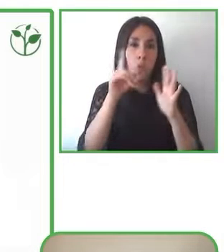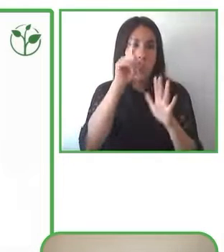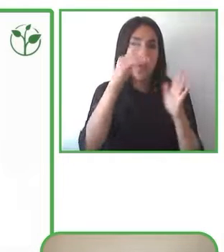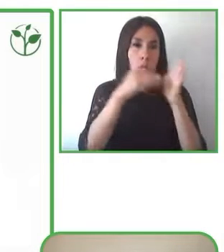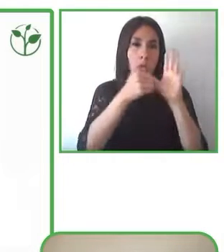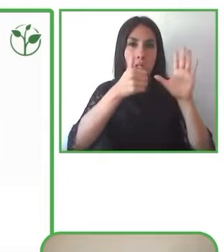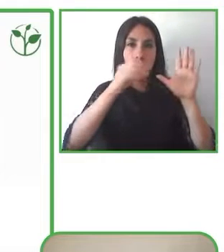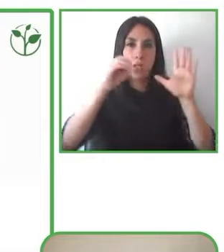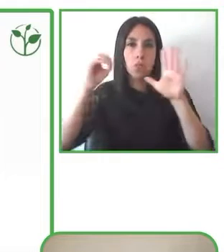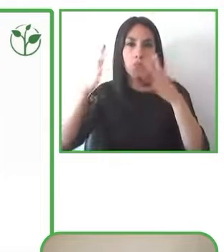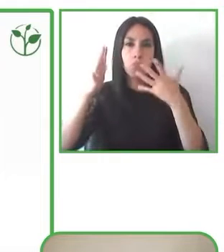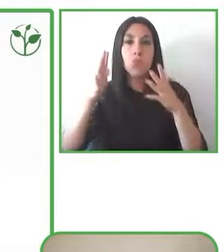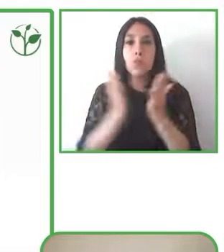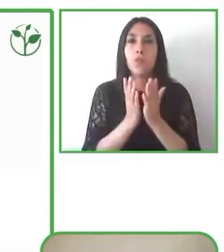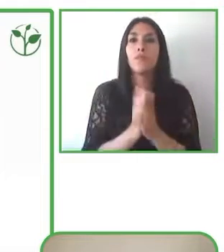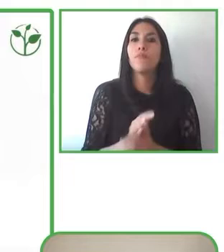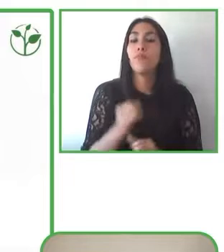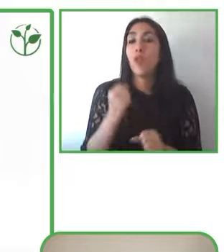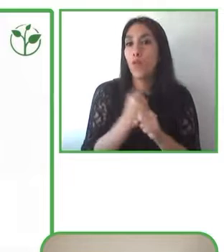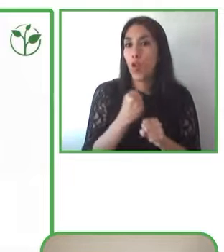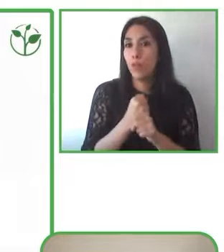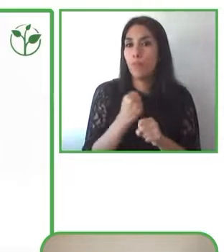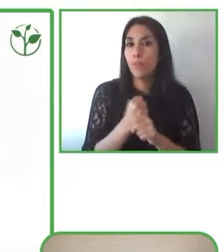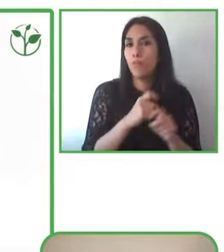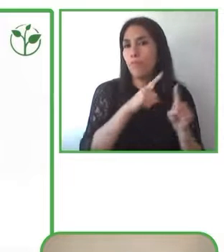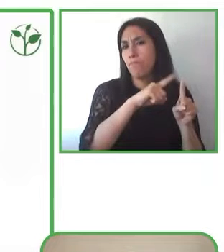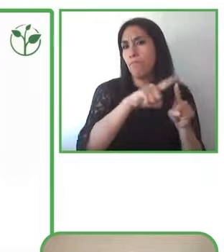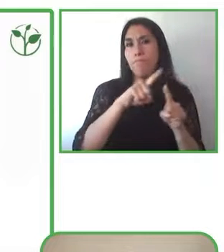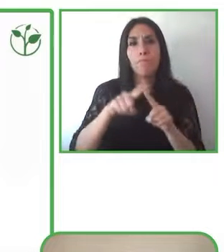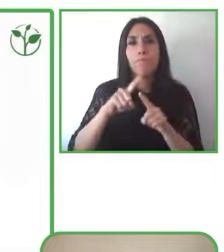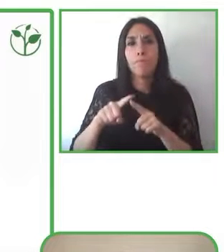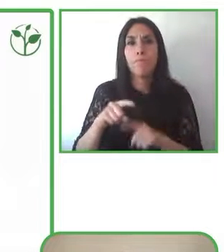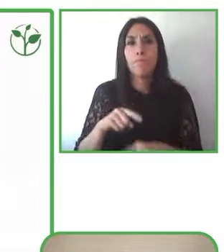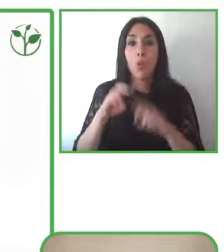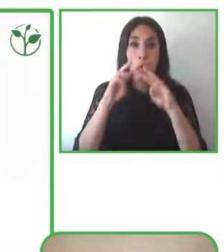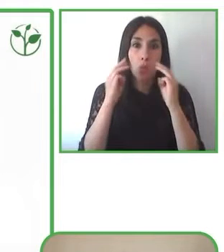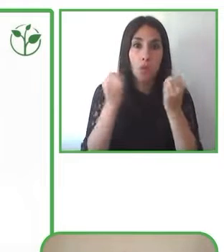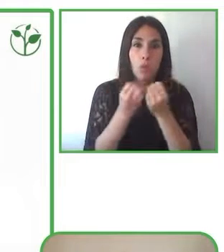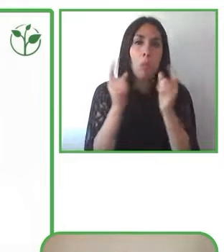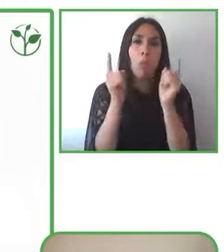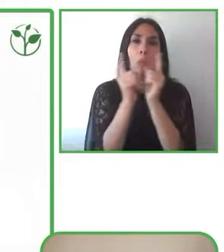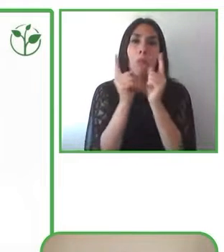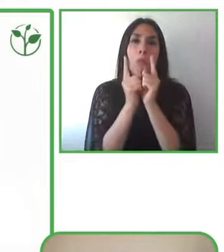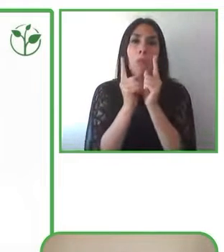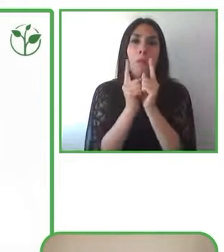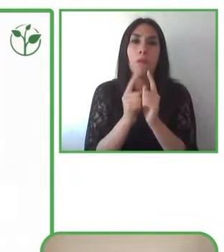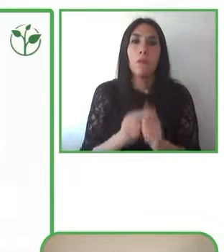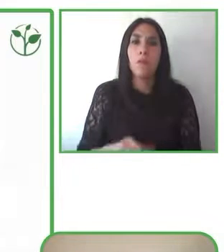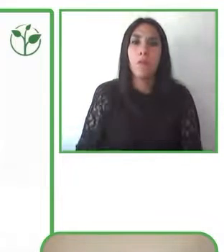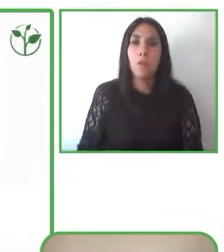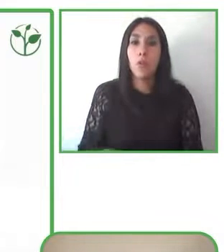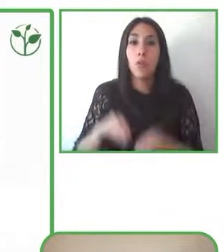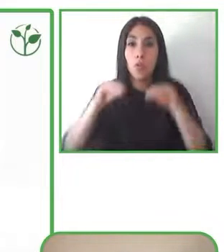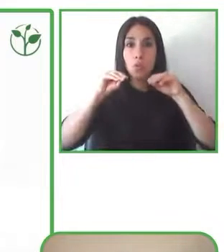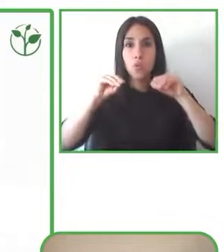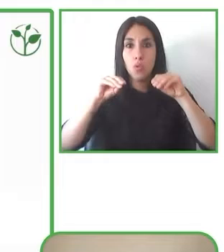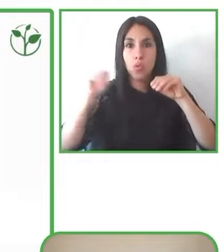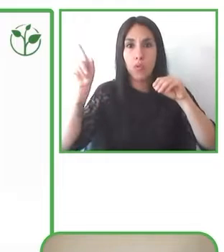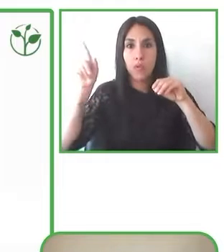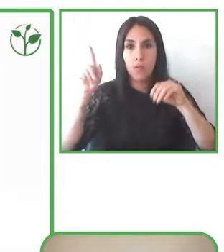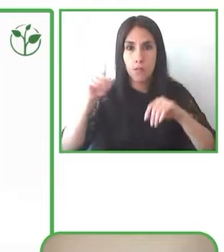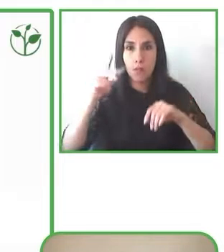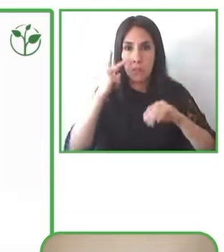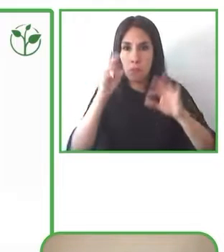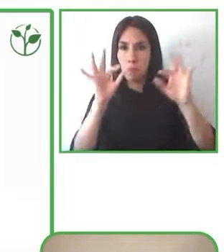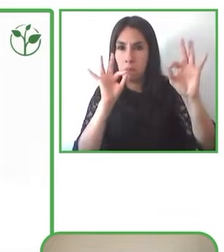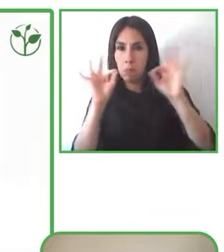resto en bueno pues en cursos más pequeños o en masterclass más chiquititas más particularizados incluso también incluye